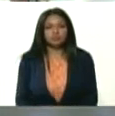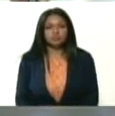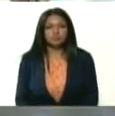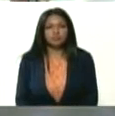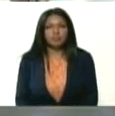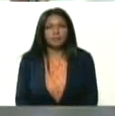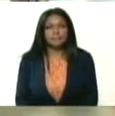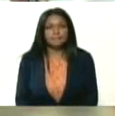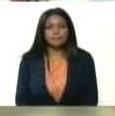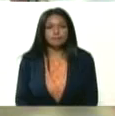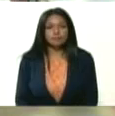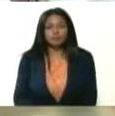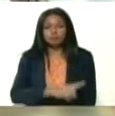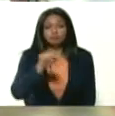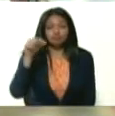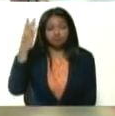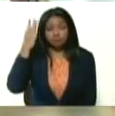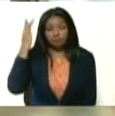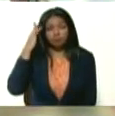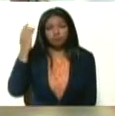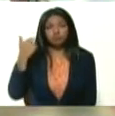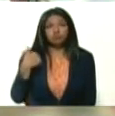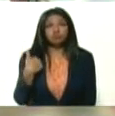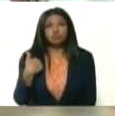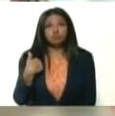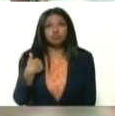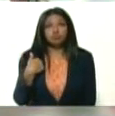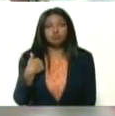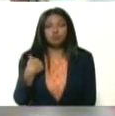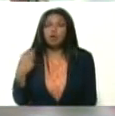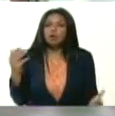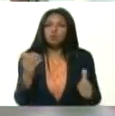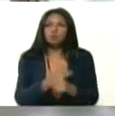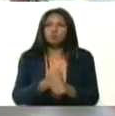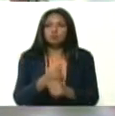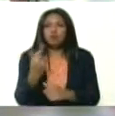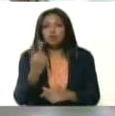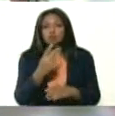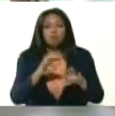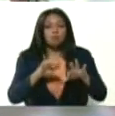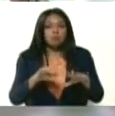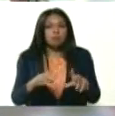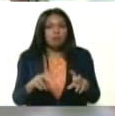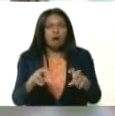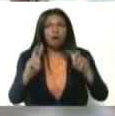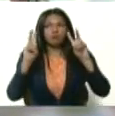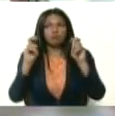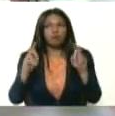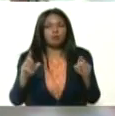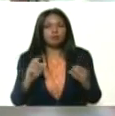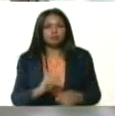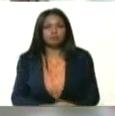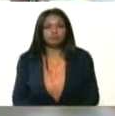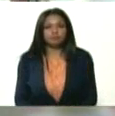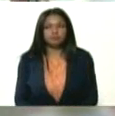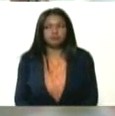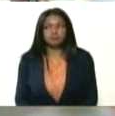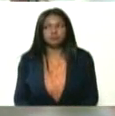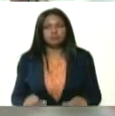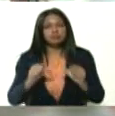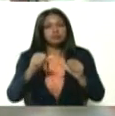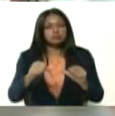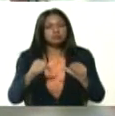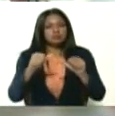Ustedes saben que yo conseguí dos máquinas modernas, de avanzada,